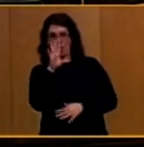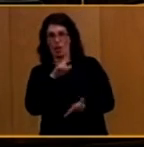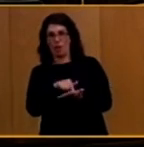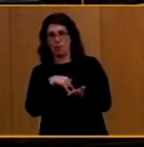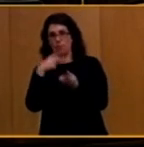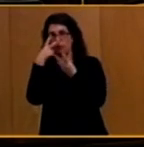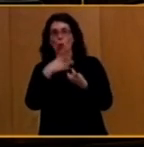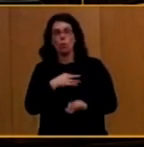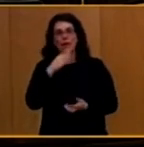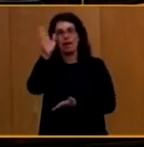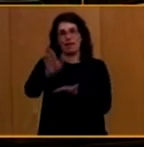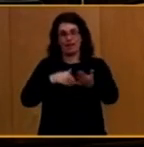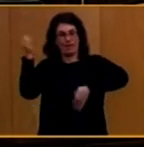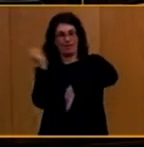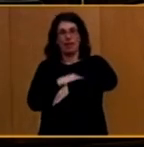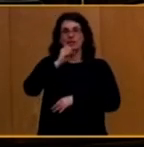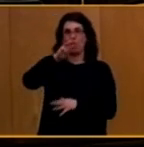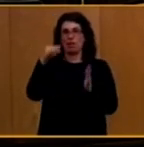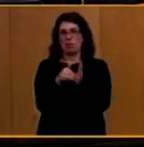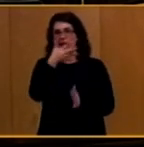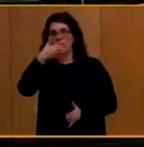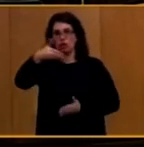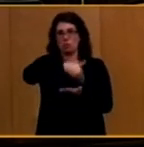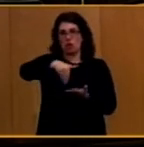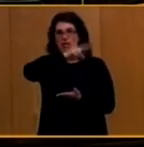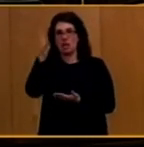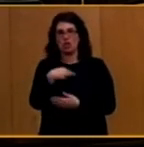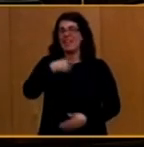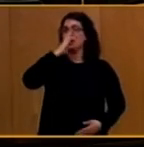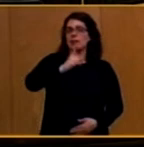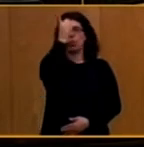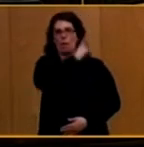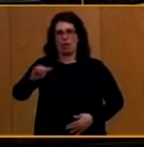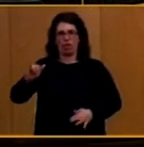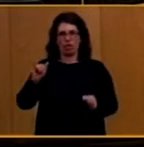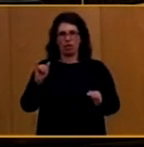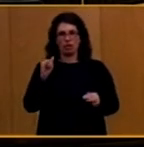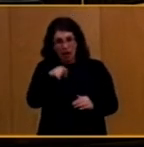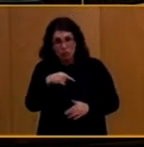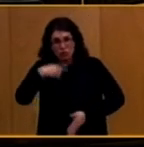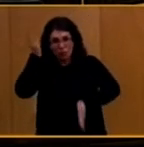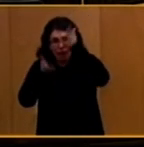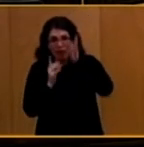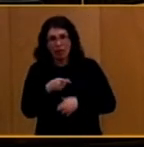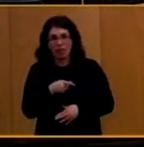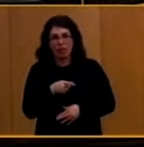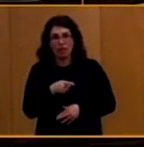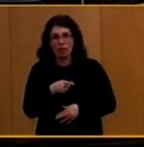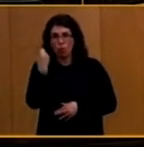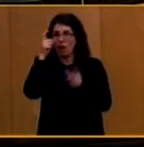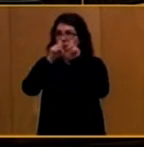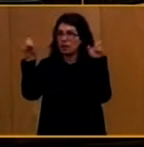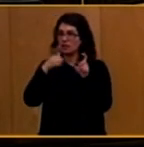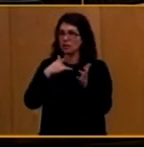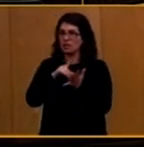.500 millones de euros en España directamente de una tacada. Y eso no me diga usted que es una barbaridad que pague una empresa el 35%